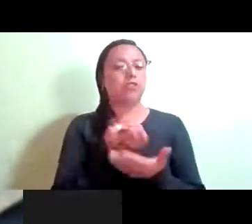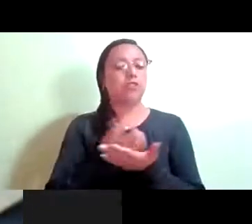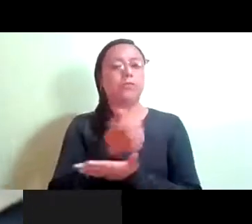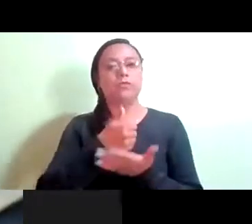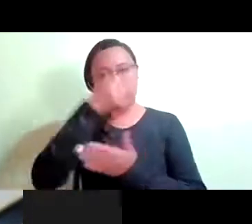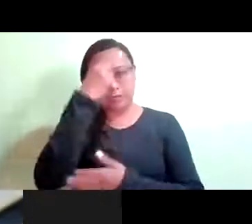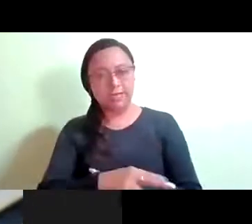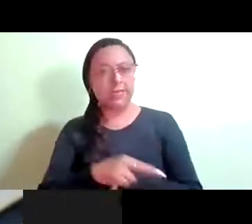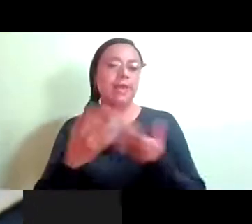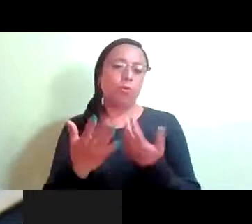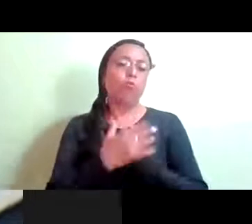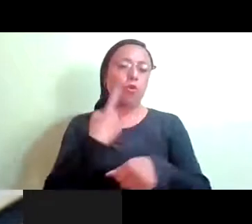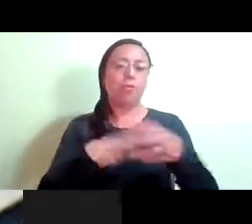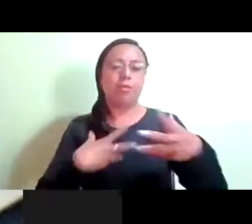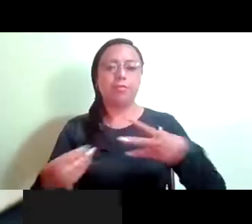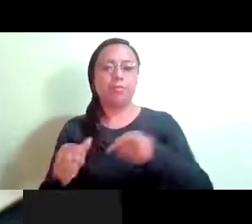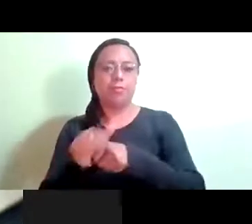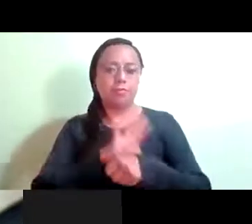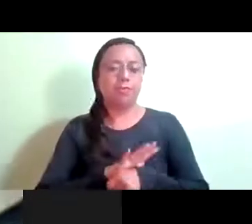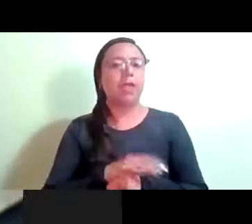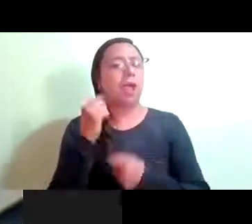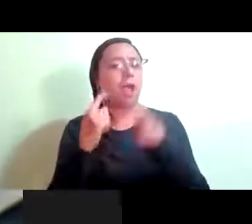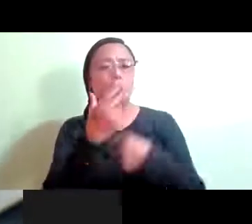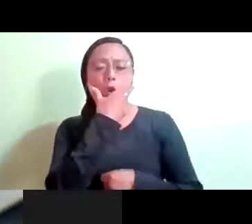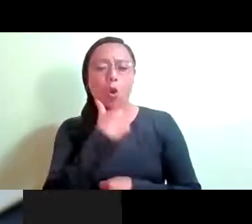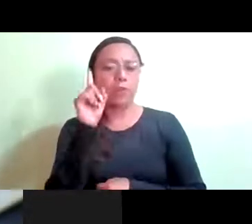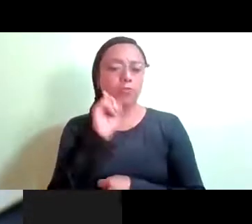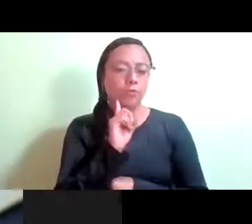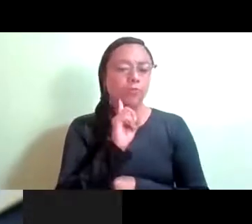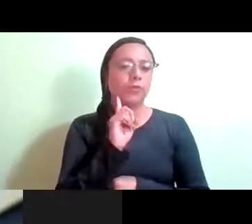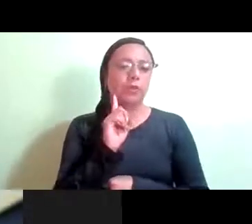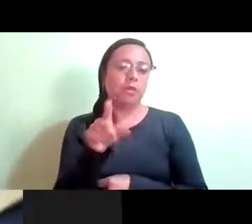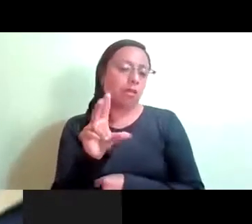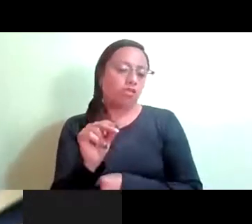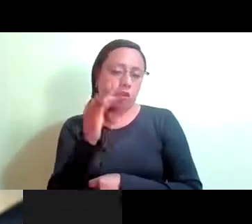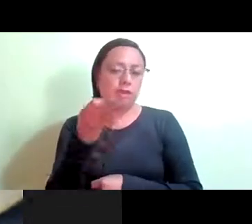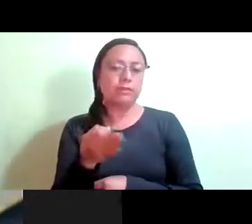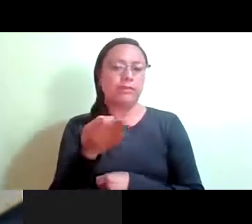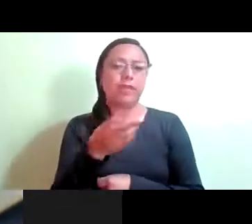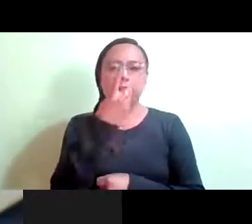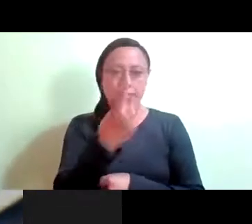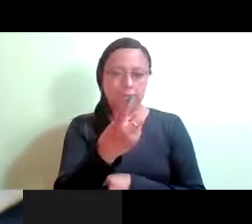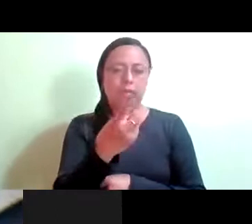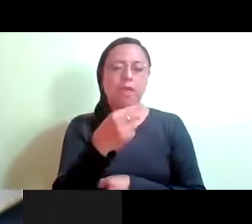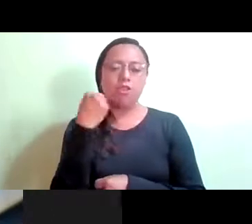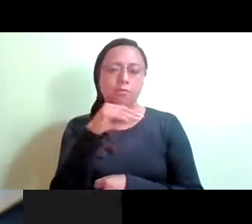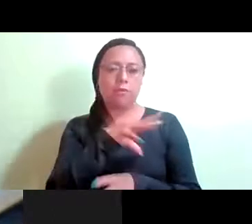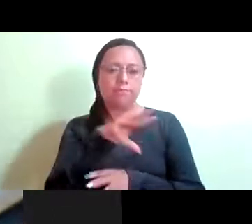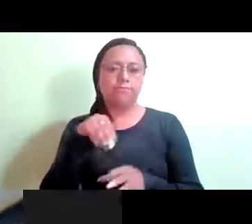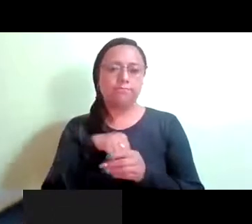diputada o diputado que esté por la negativa, sírvase manifestarlo mencionando su nombre completo.